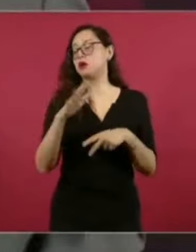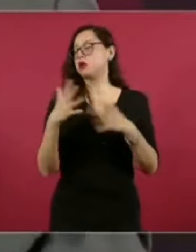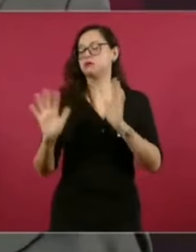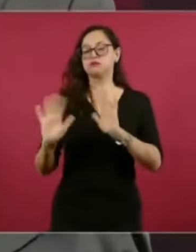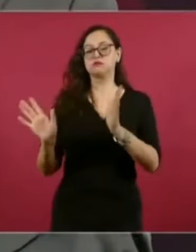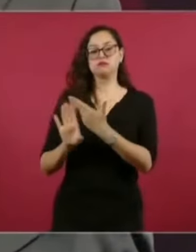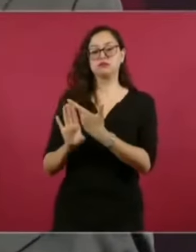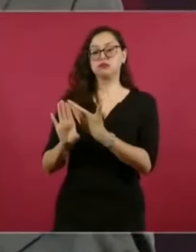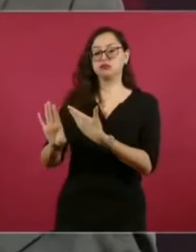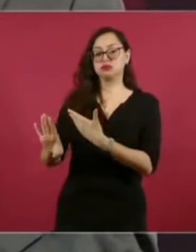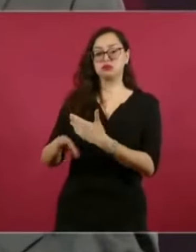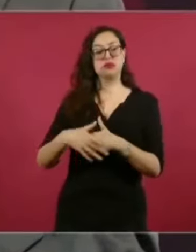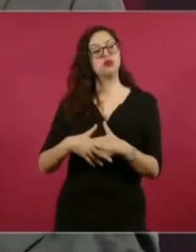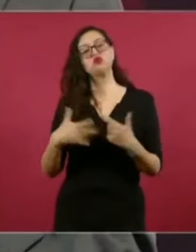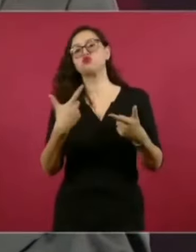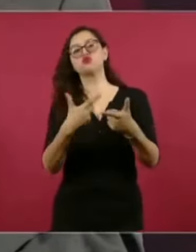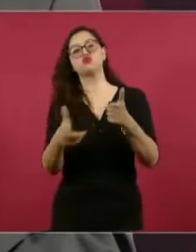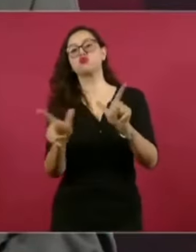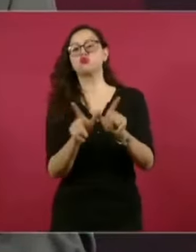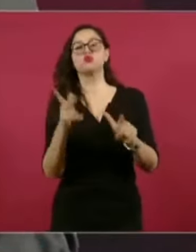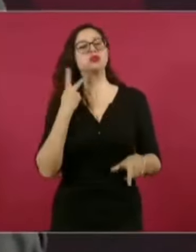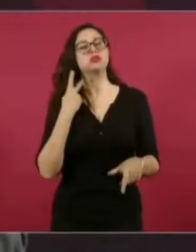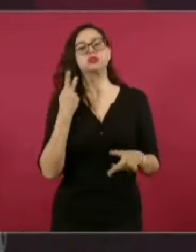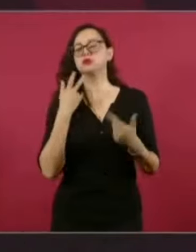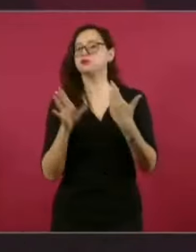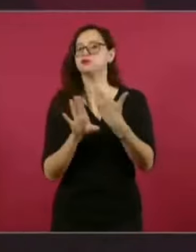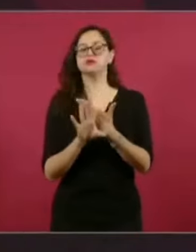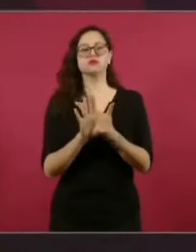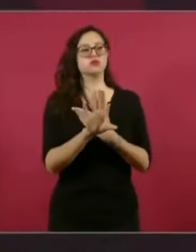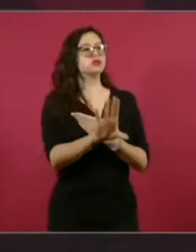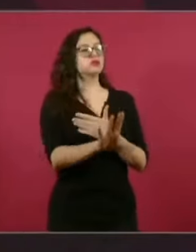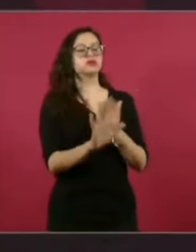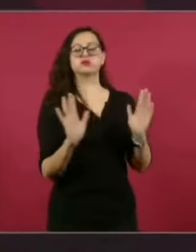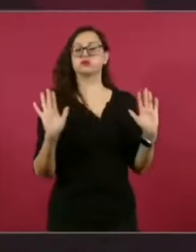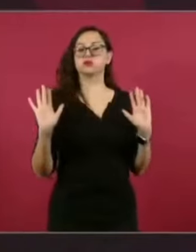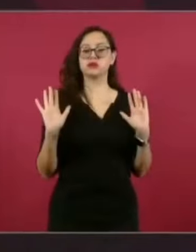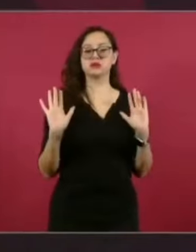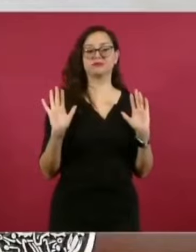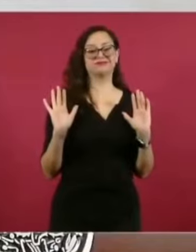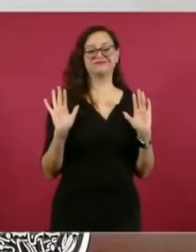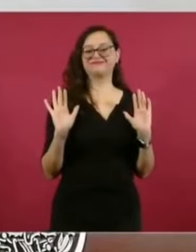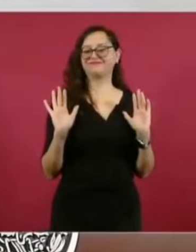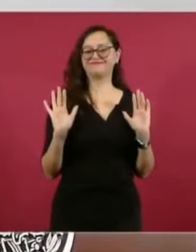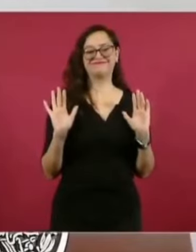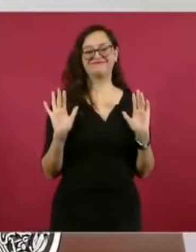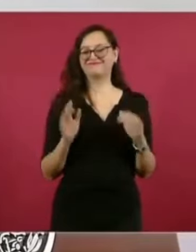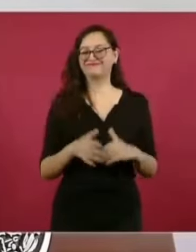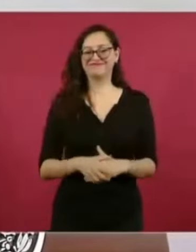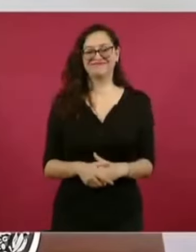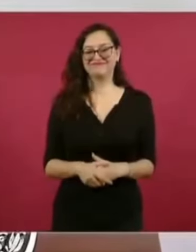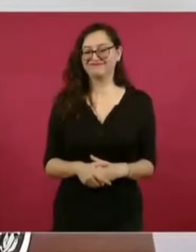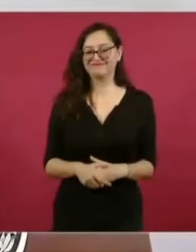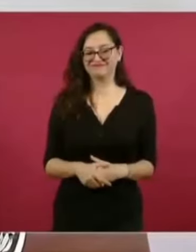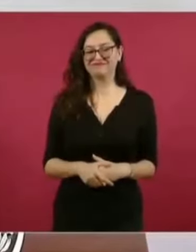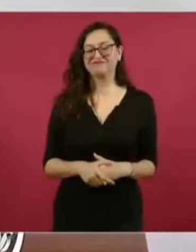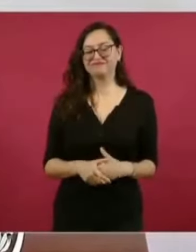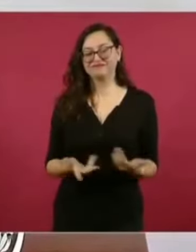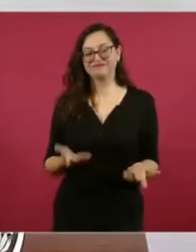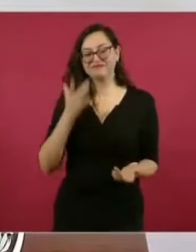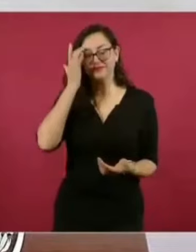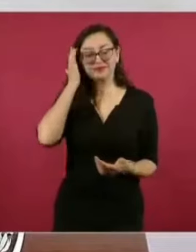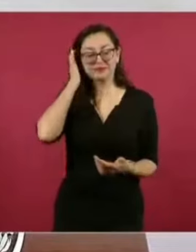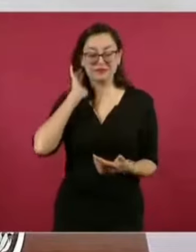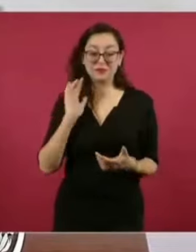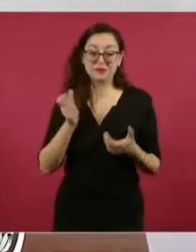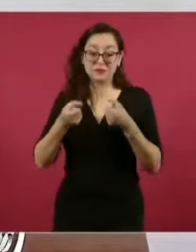A partidistas. A partidistas. Y resulta que el mejor periodismo en la historia,